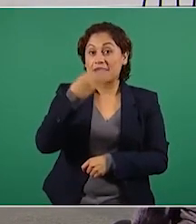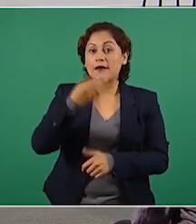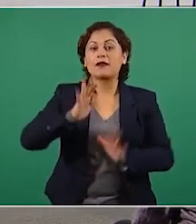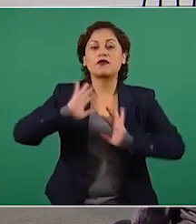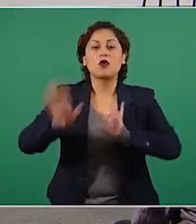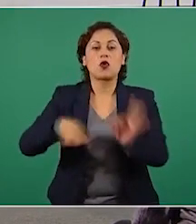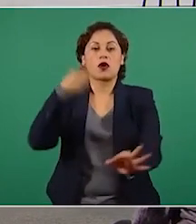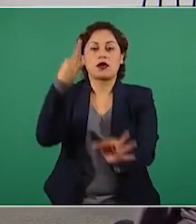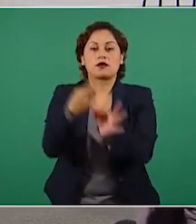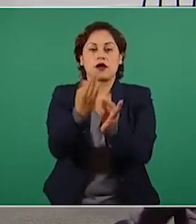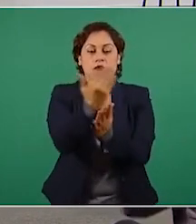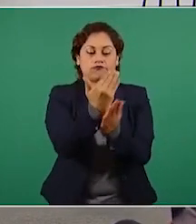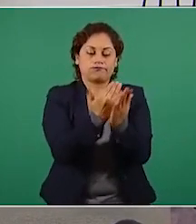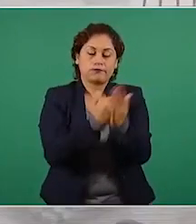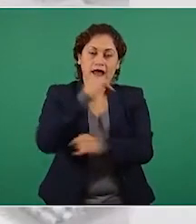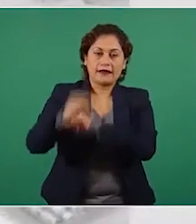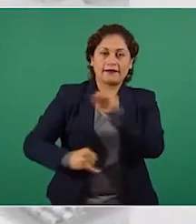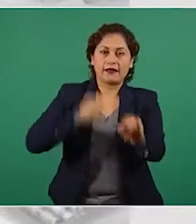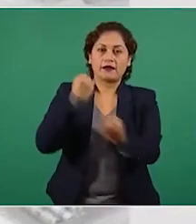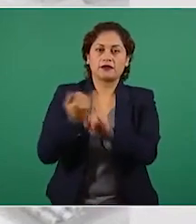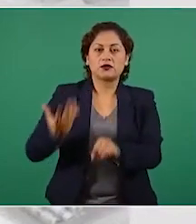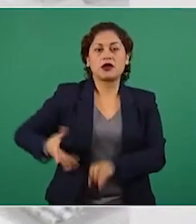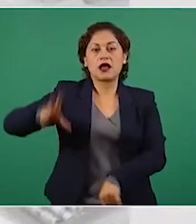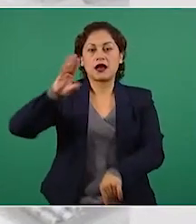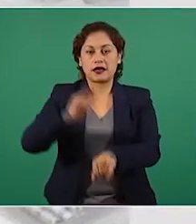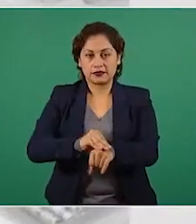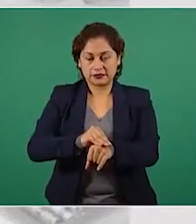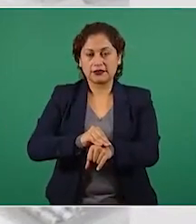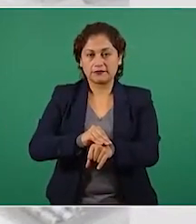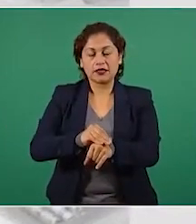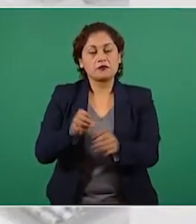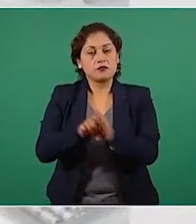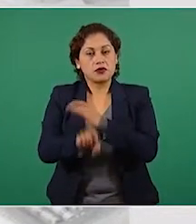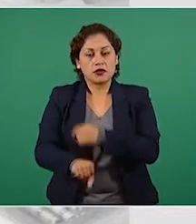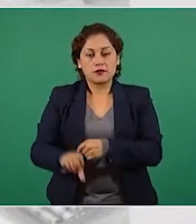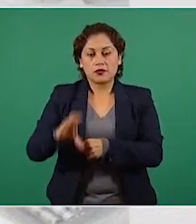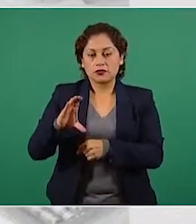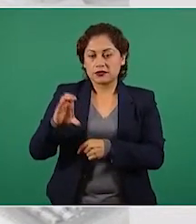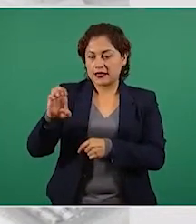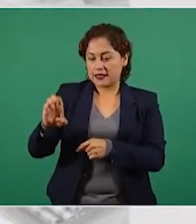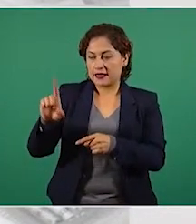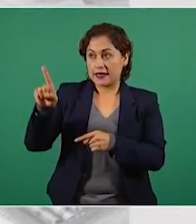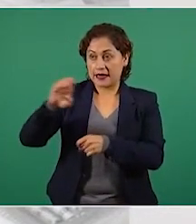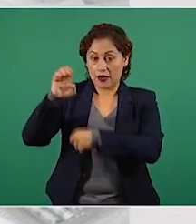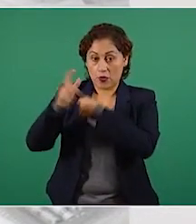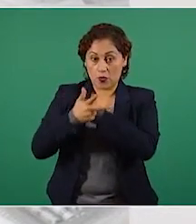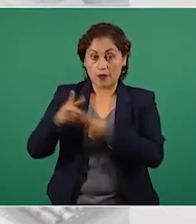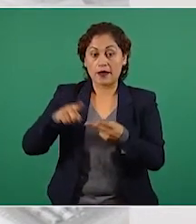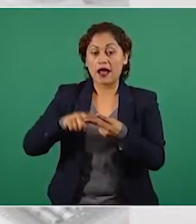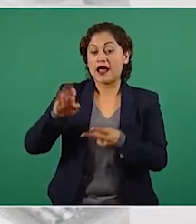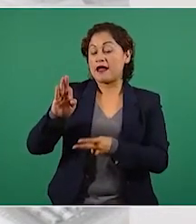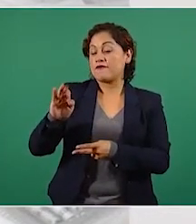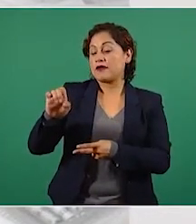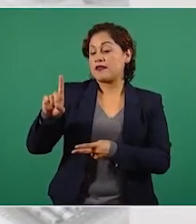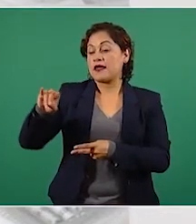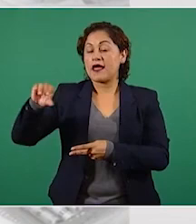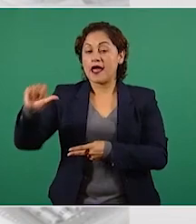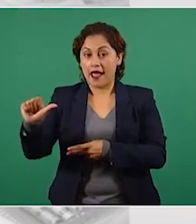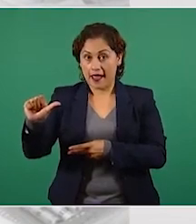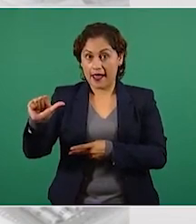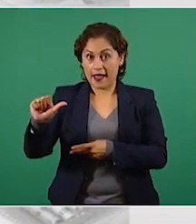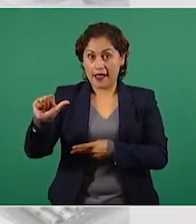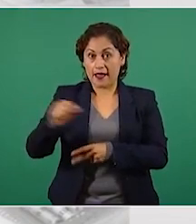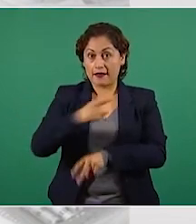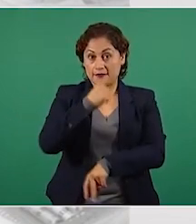certificaciones internacionales aceptadas, como son la CE en Europa y la FDA, y